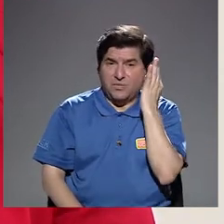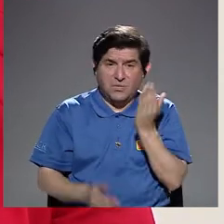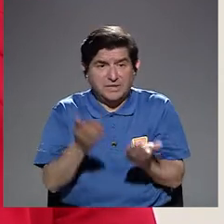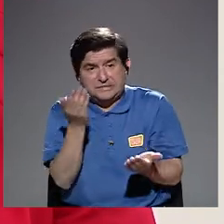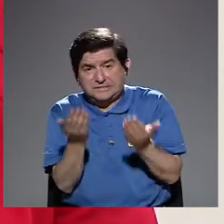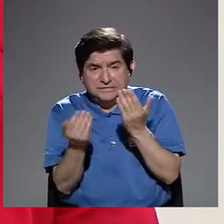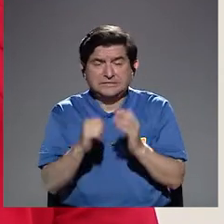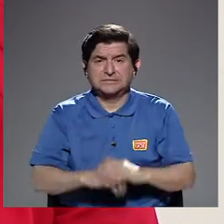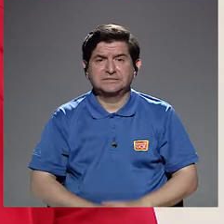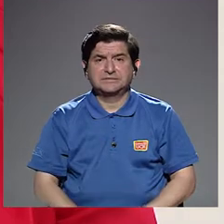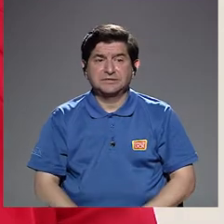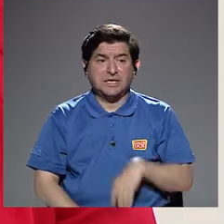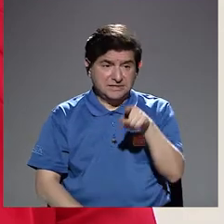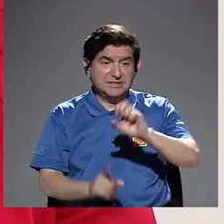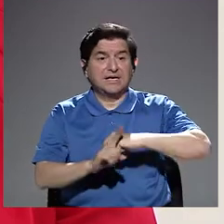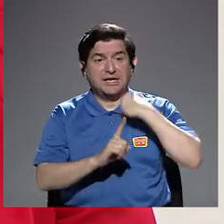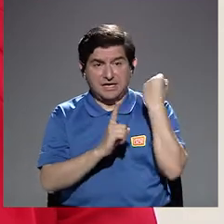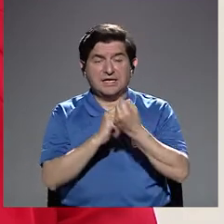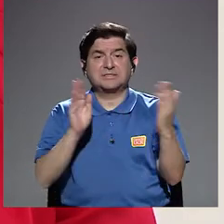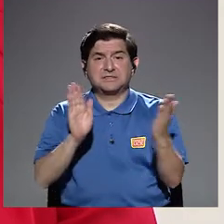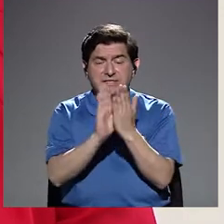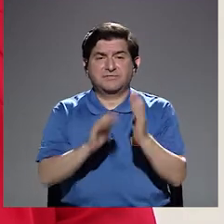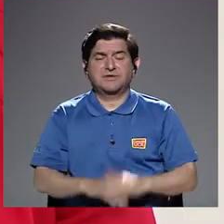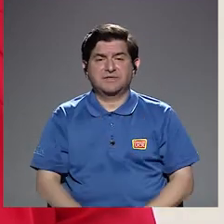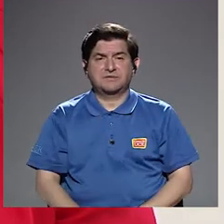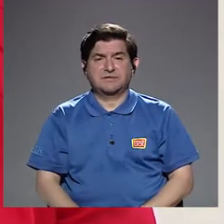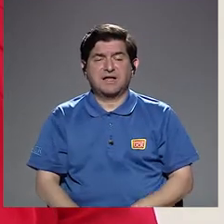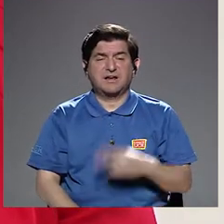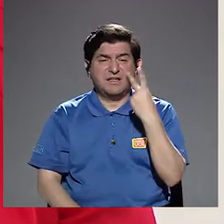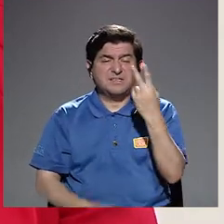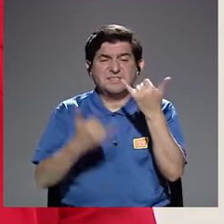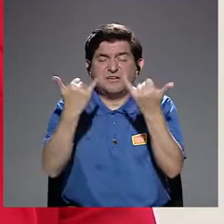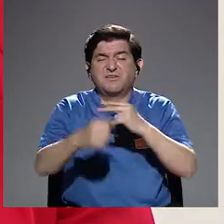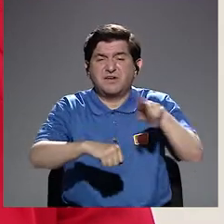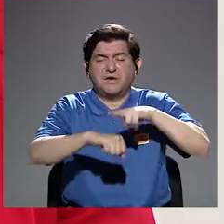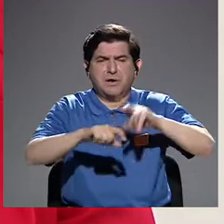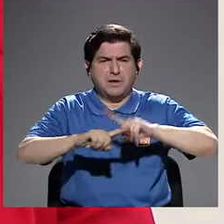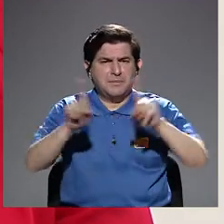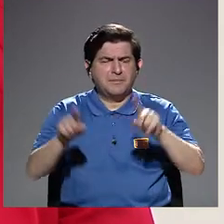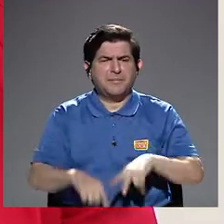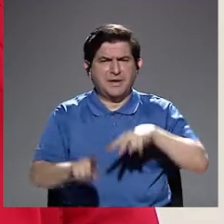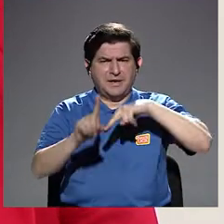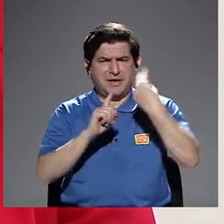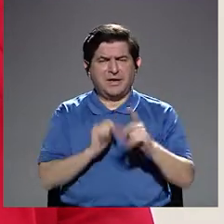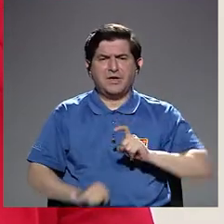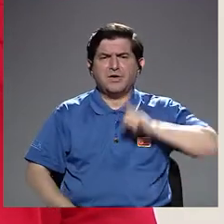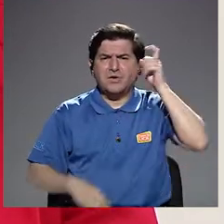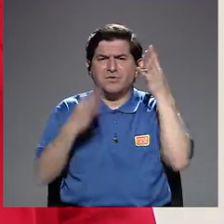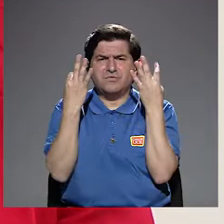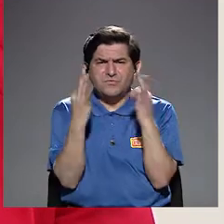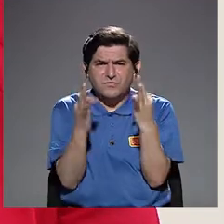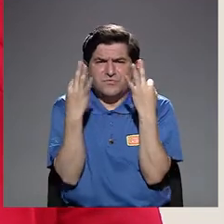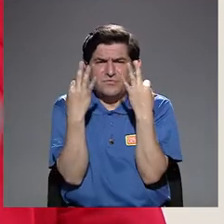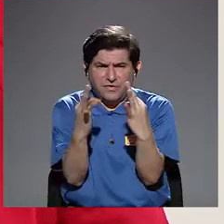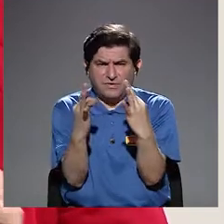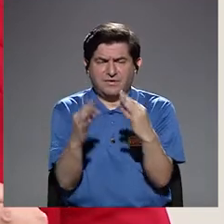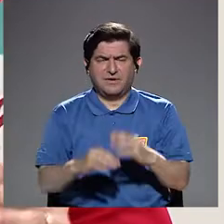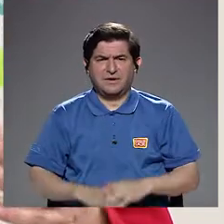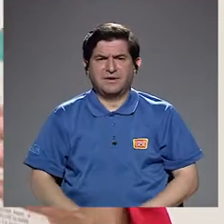¿verdad? Se vieron en esa situación y se vieron normalizados. Por eso, el enfoque de género lo que trata es como de